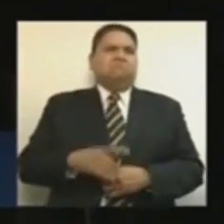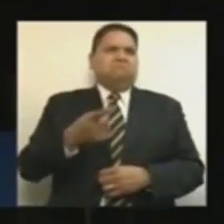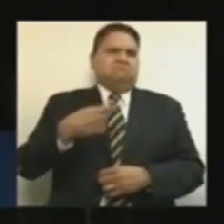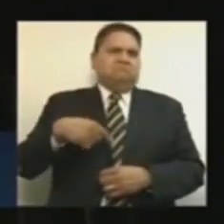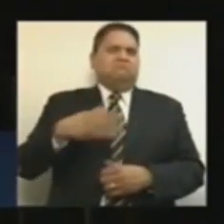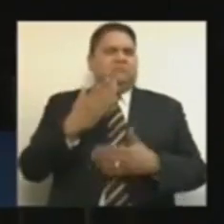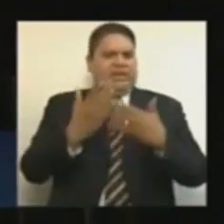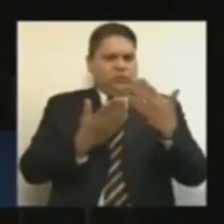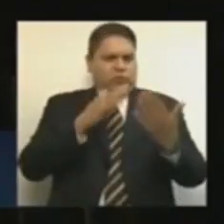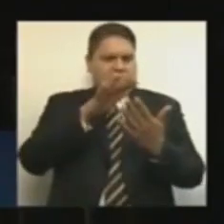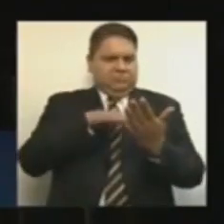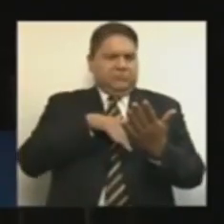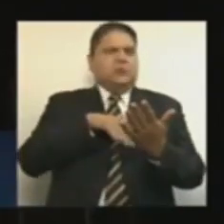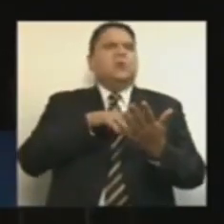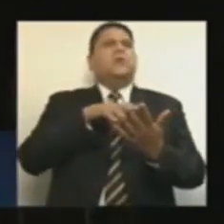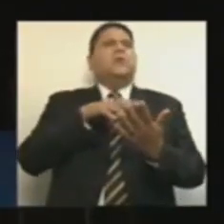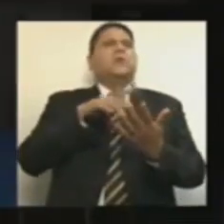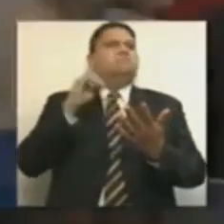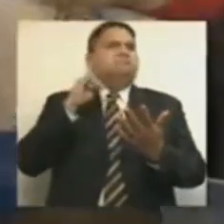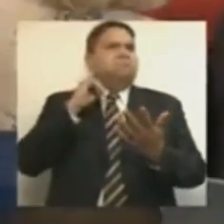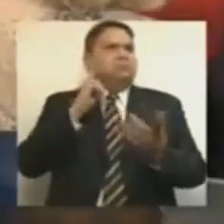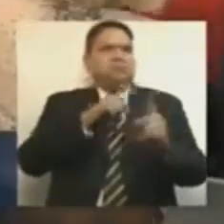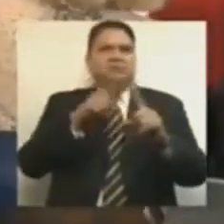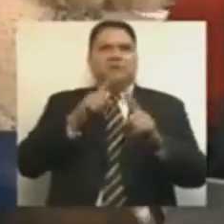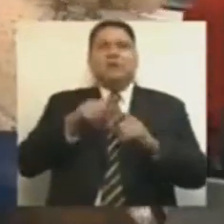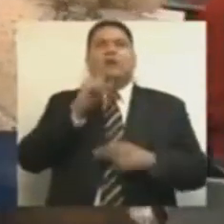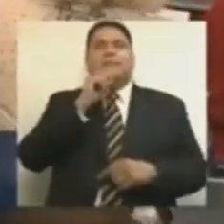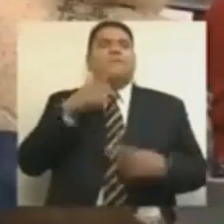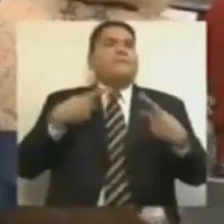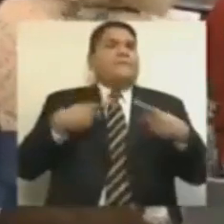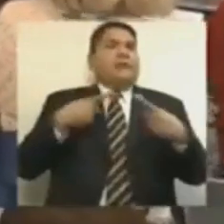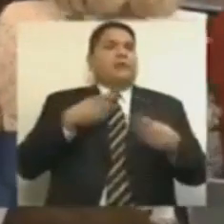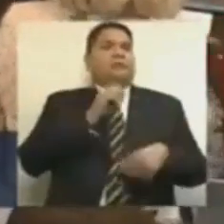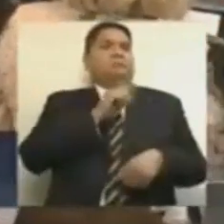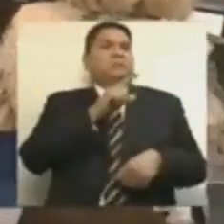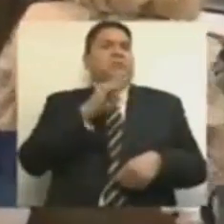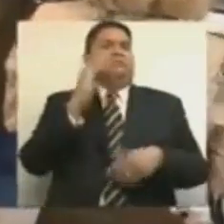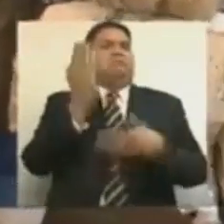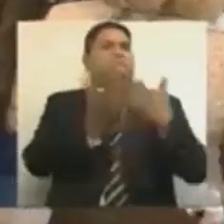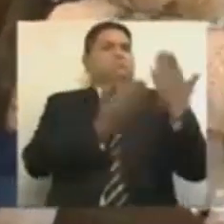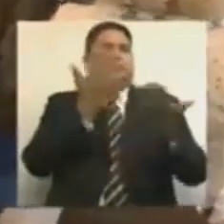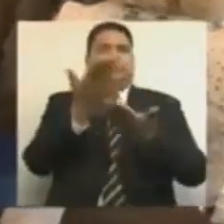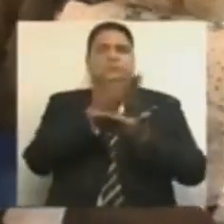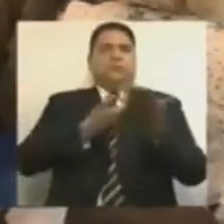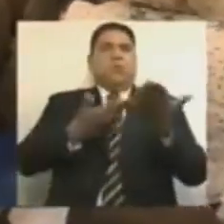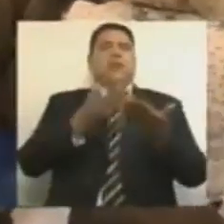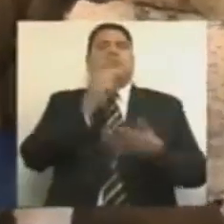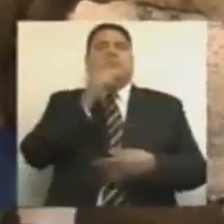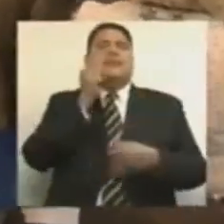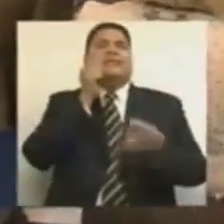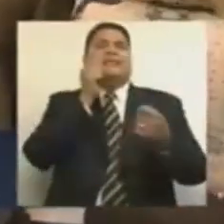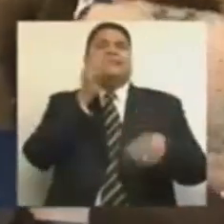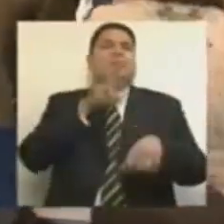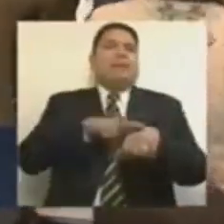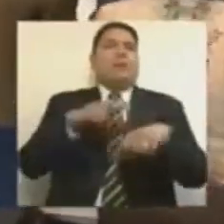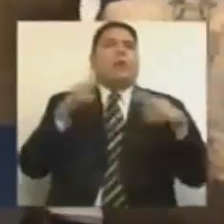estudiado, incluso tratado con especialistas y por supuesto acudimos también con el secretario de Hacienda.